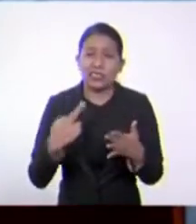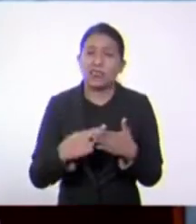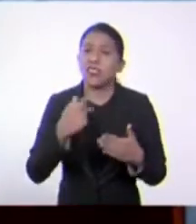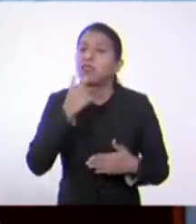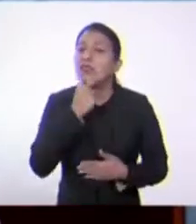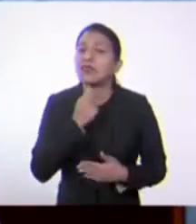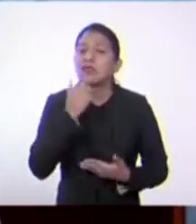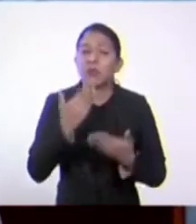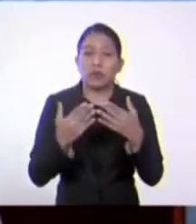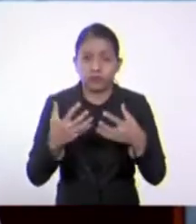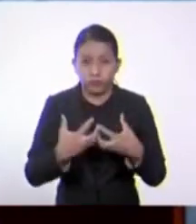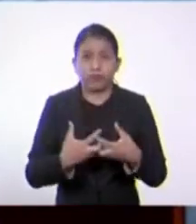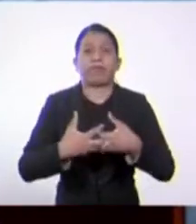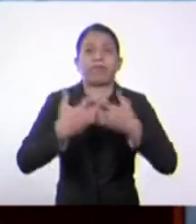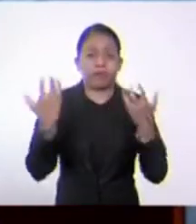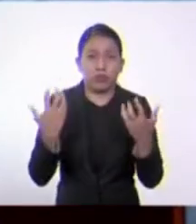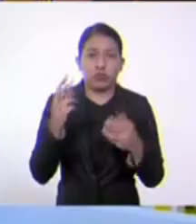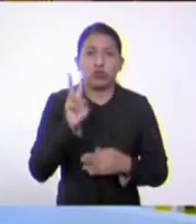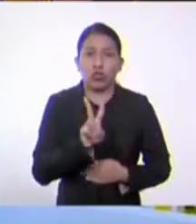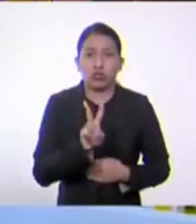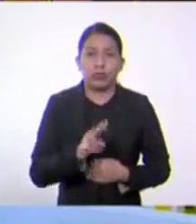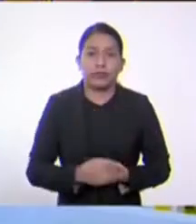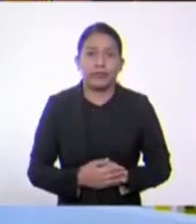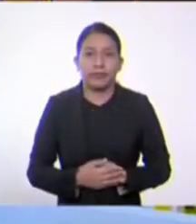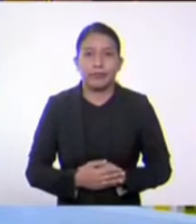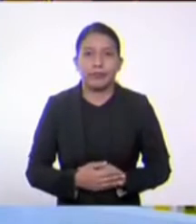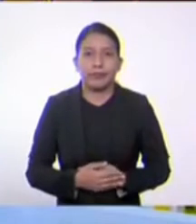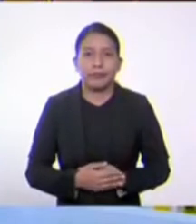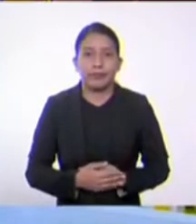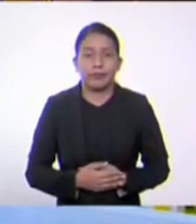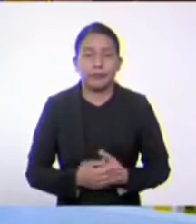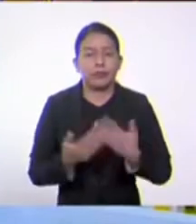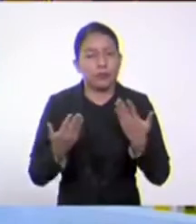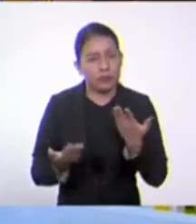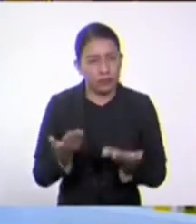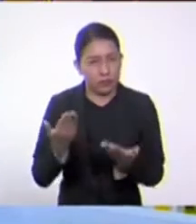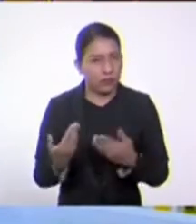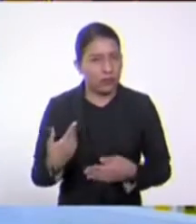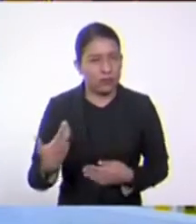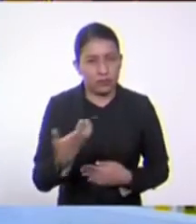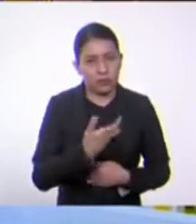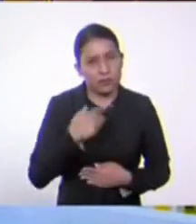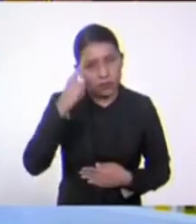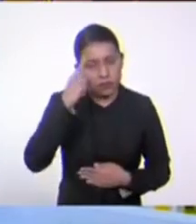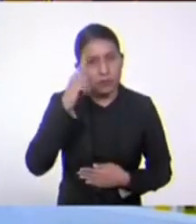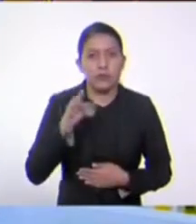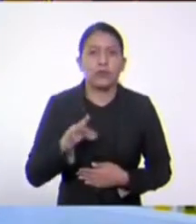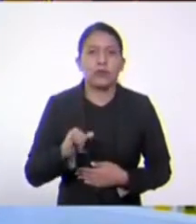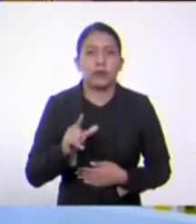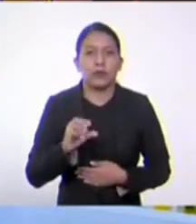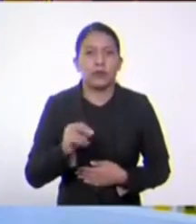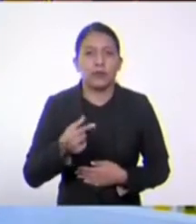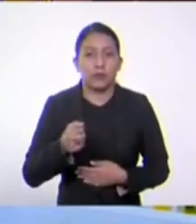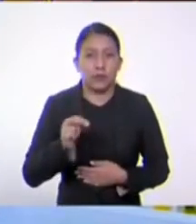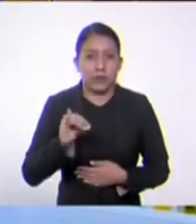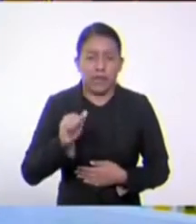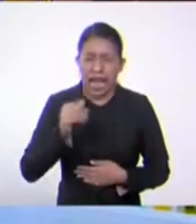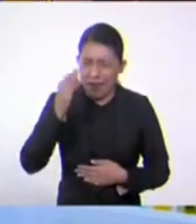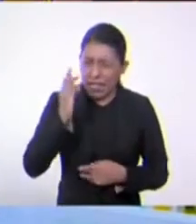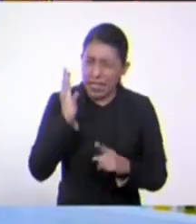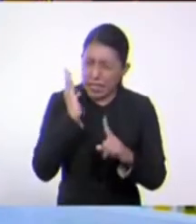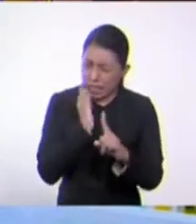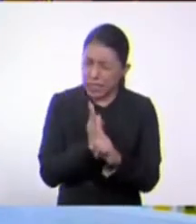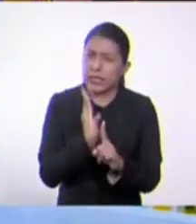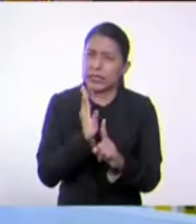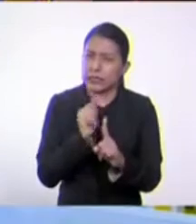menos en dos linajes diferentes. Si nosotros siguiéramos la filogenia de manera fiel, deberían